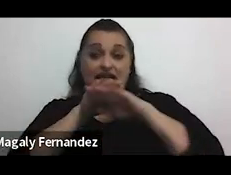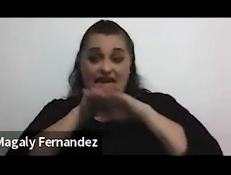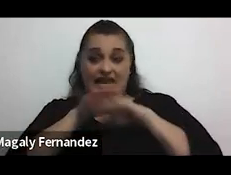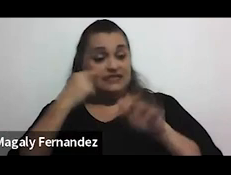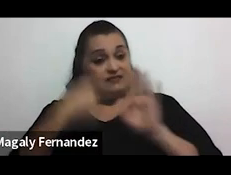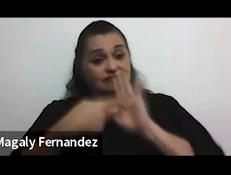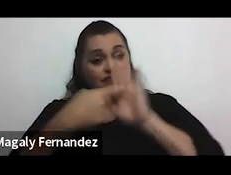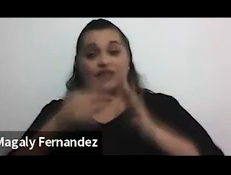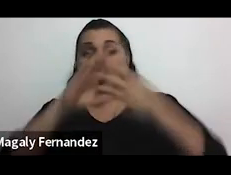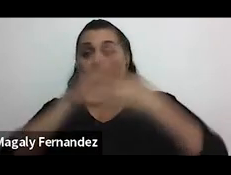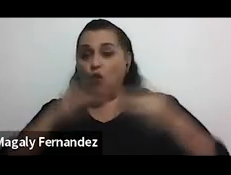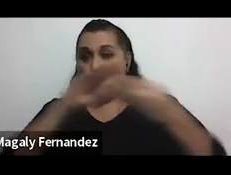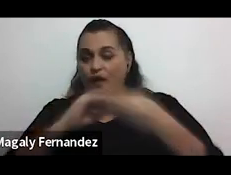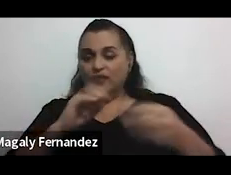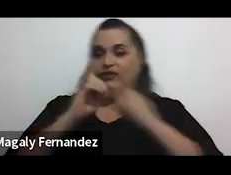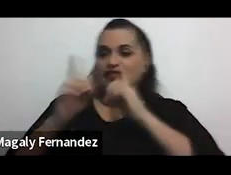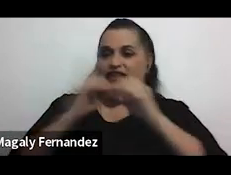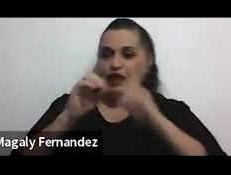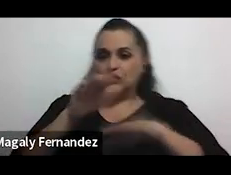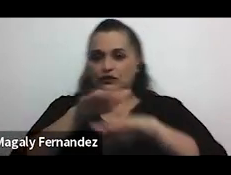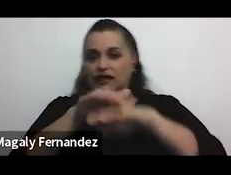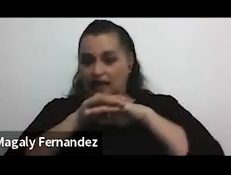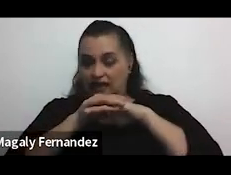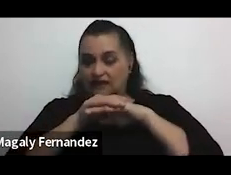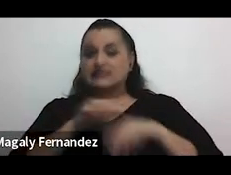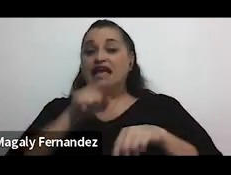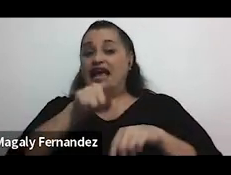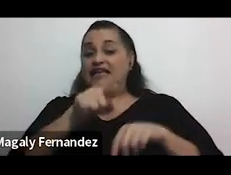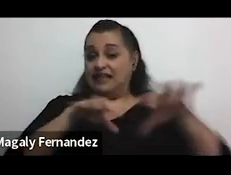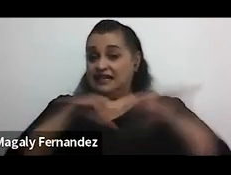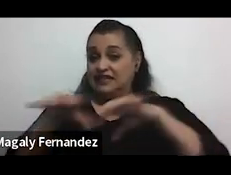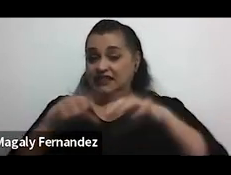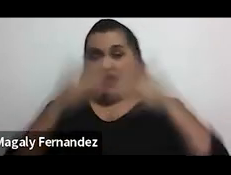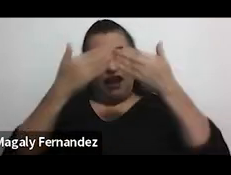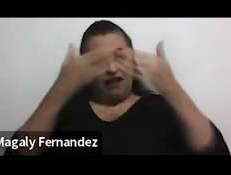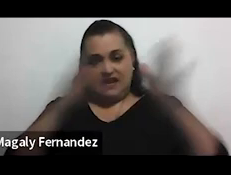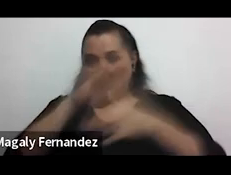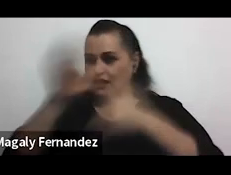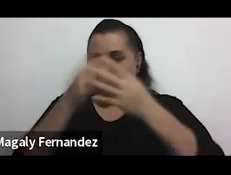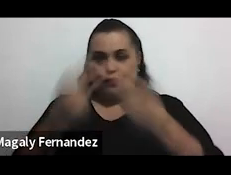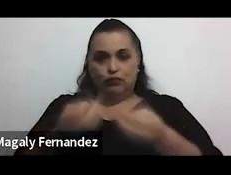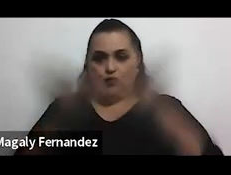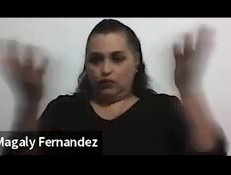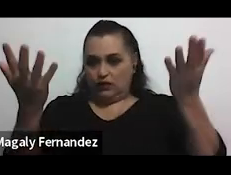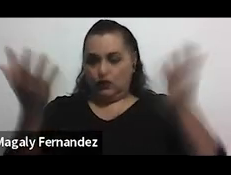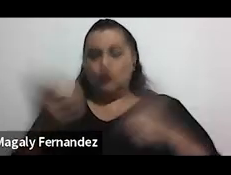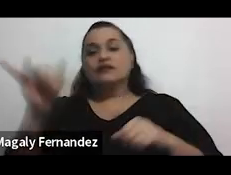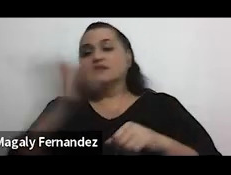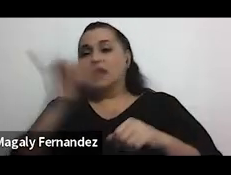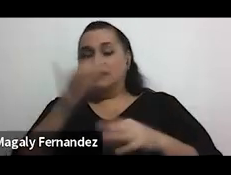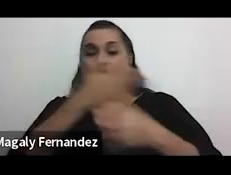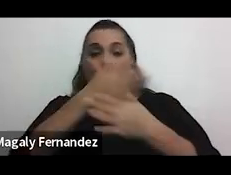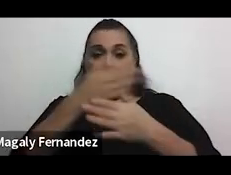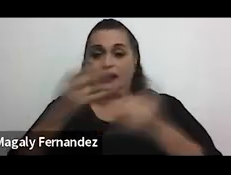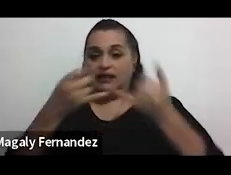un cuento a través de diálogos en inglés esta actividad es abierta a todo público también les estamos compartiendo el enlace